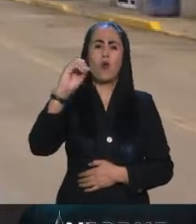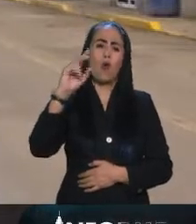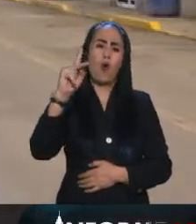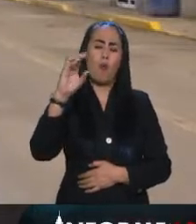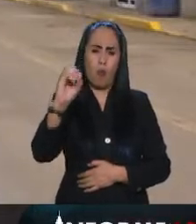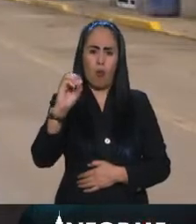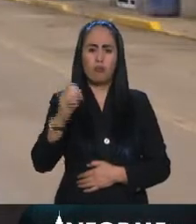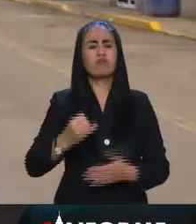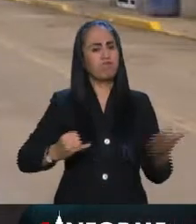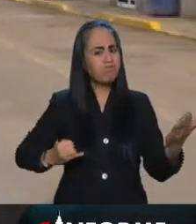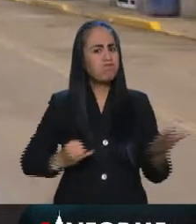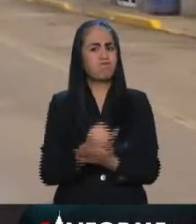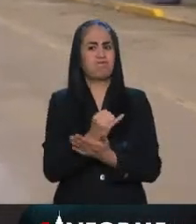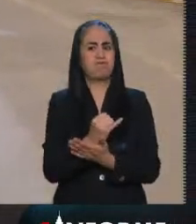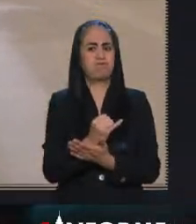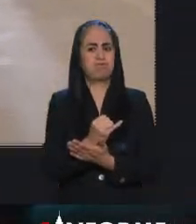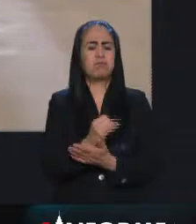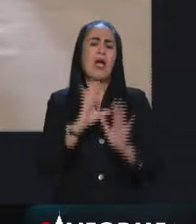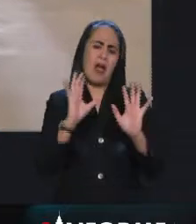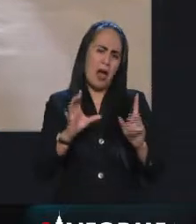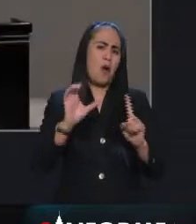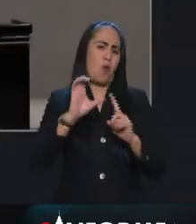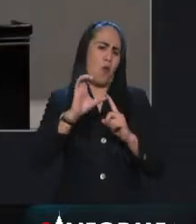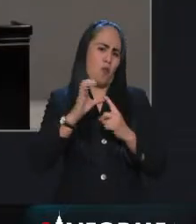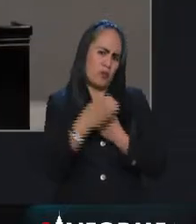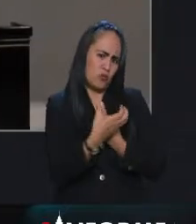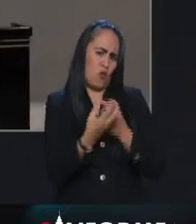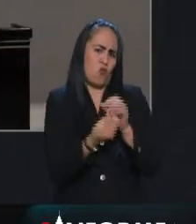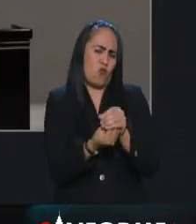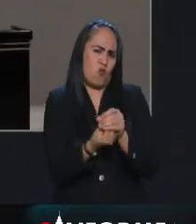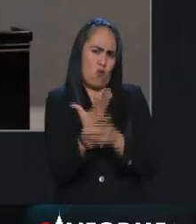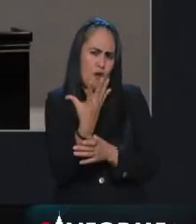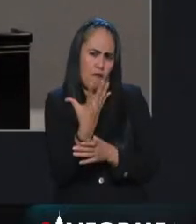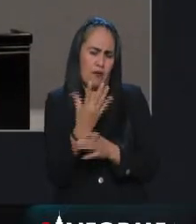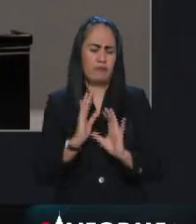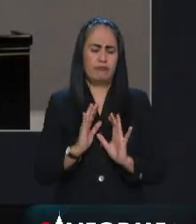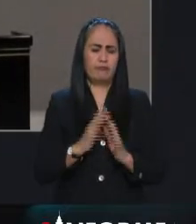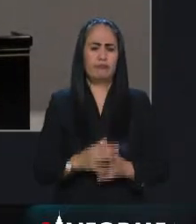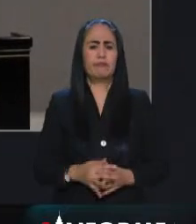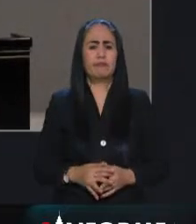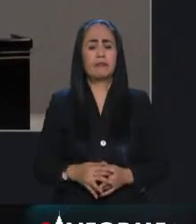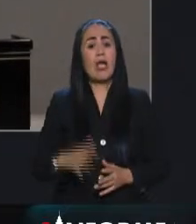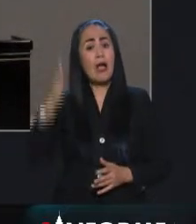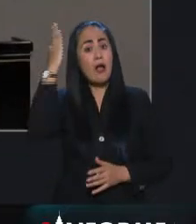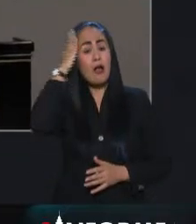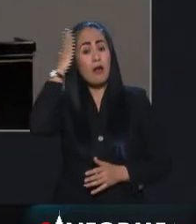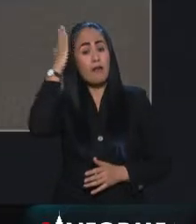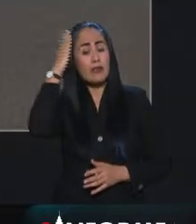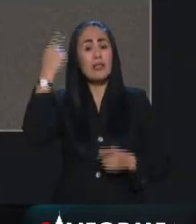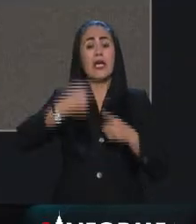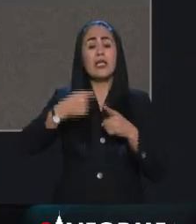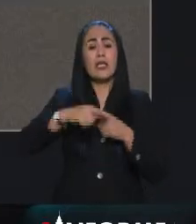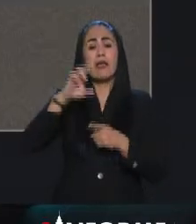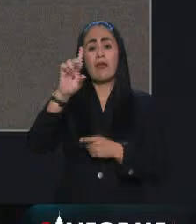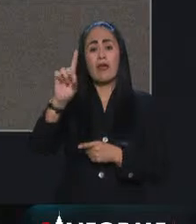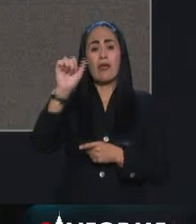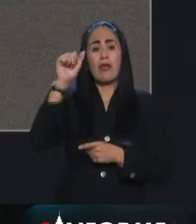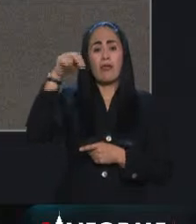hacer esta comisión que, según dice quien la preside, que es Dante Delgado,